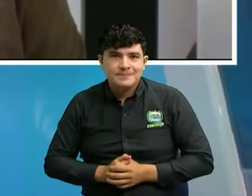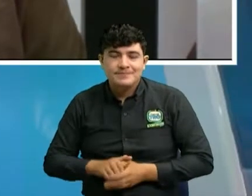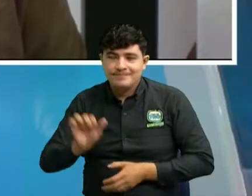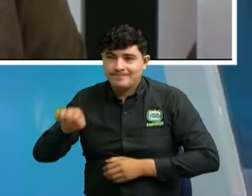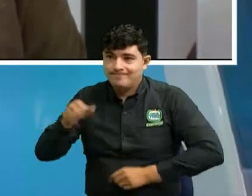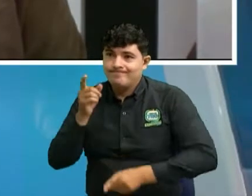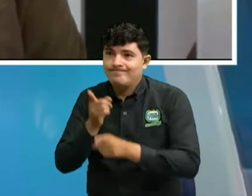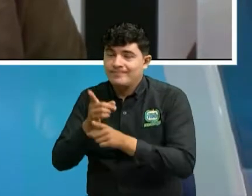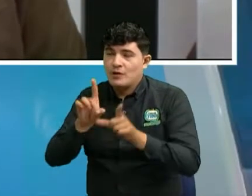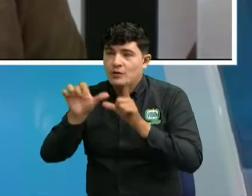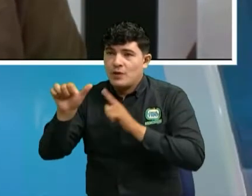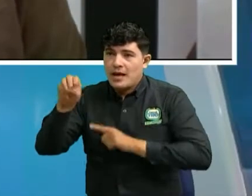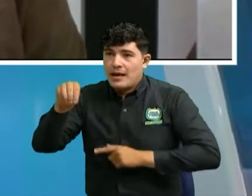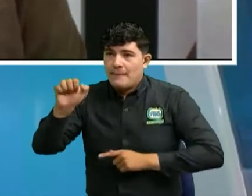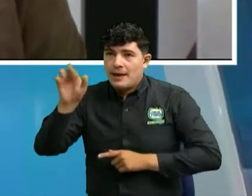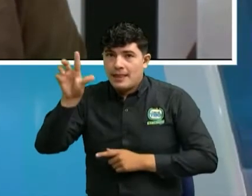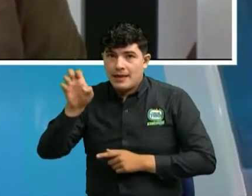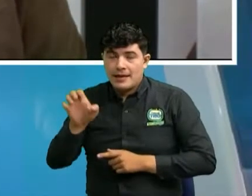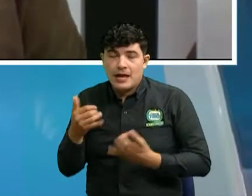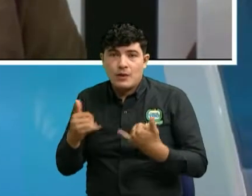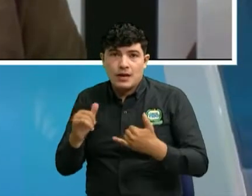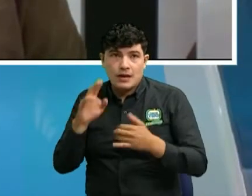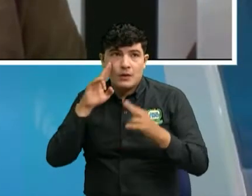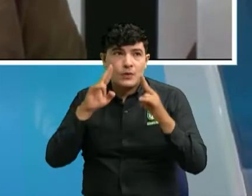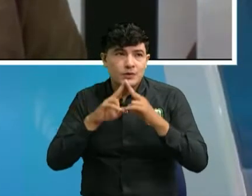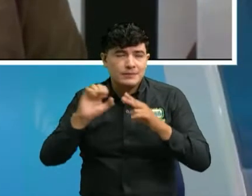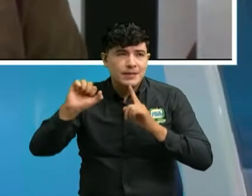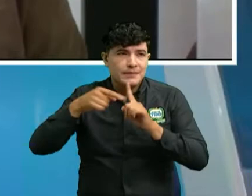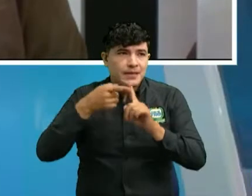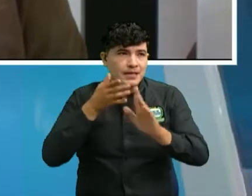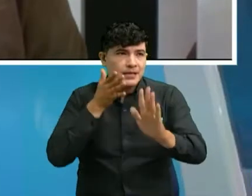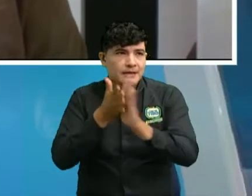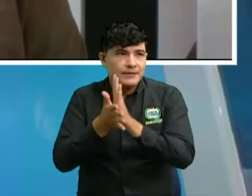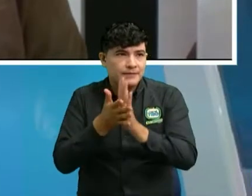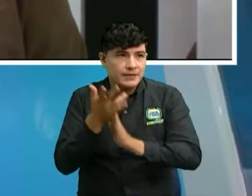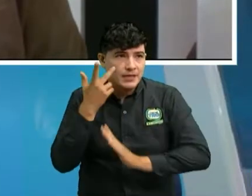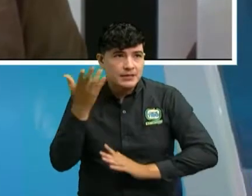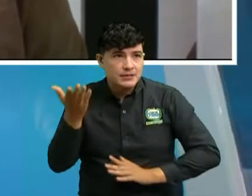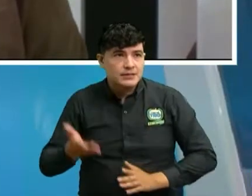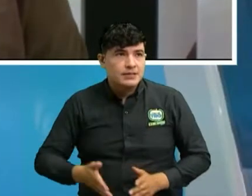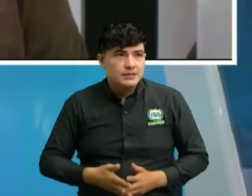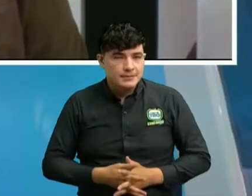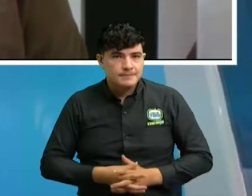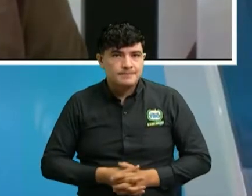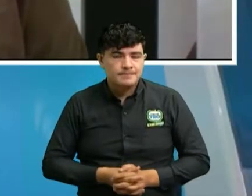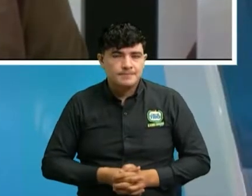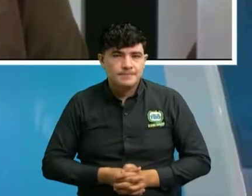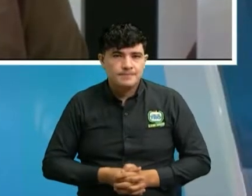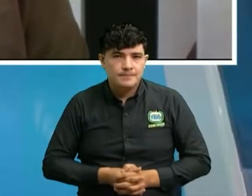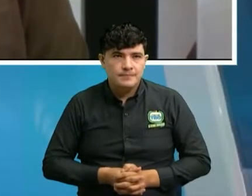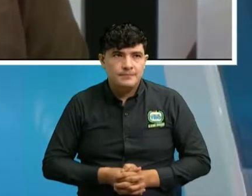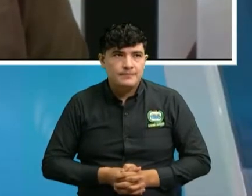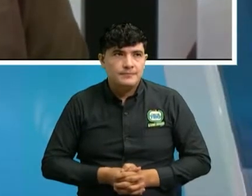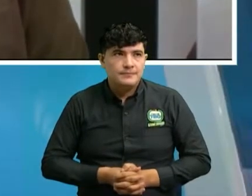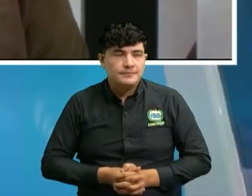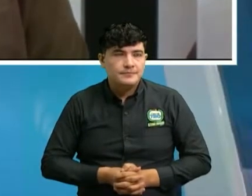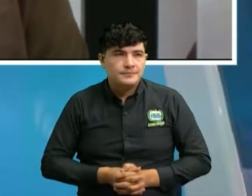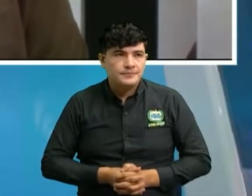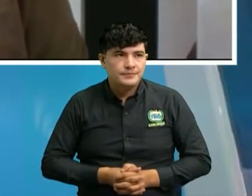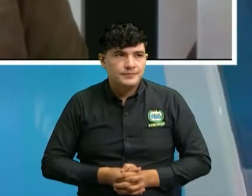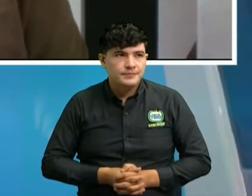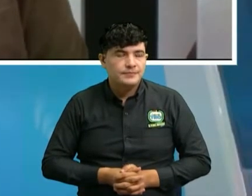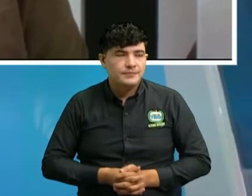primer caso Patricia Acuña investigó acerca de un ciberdelito que se presentó en la capital de Santander